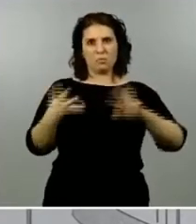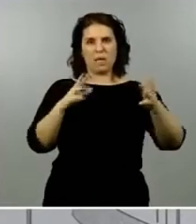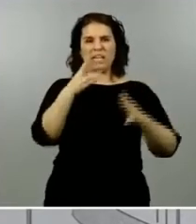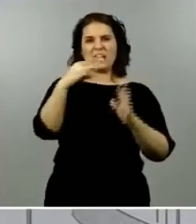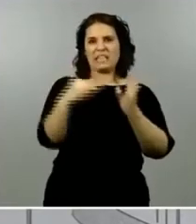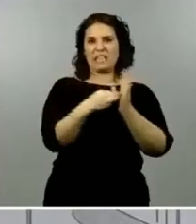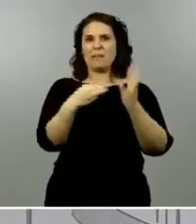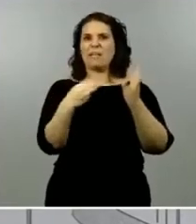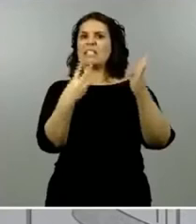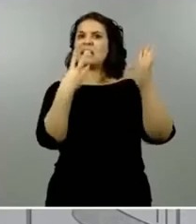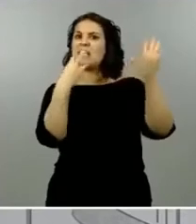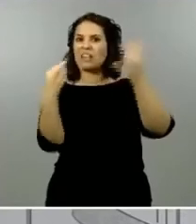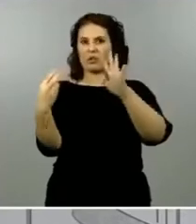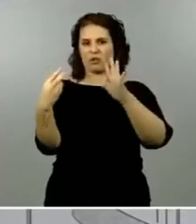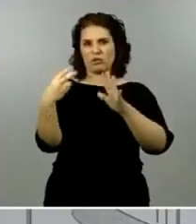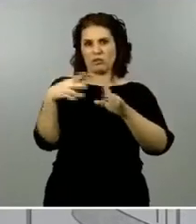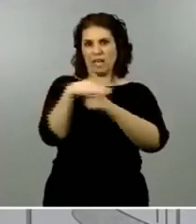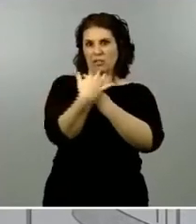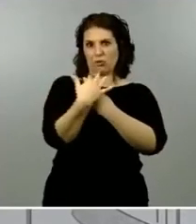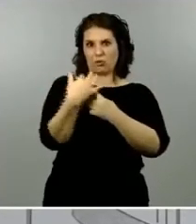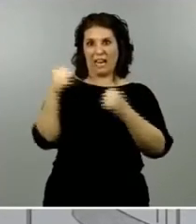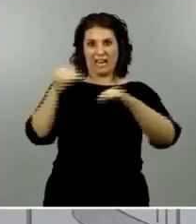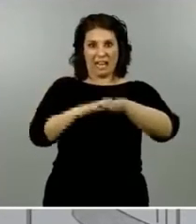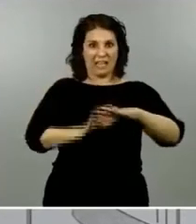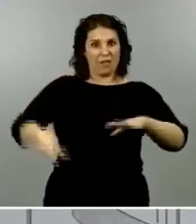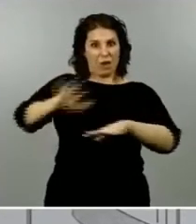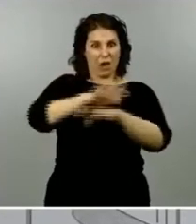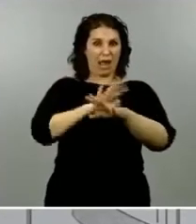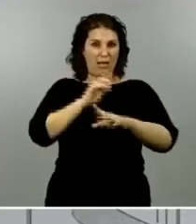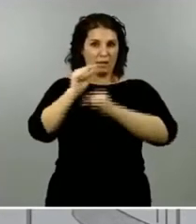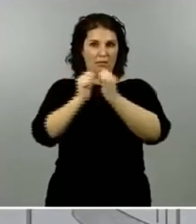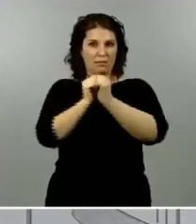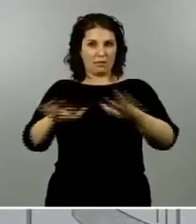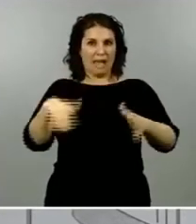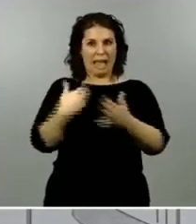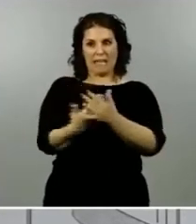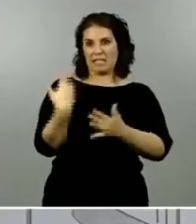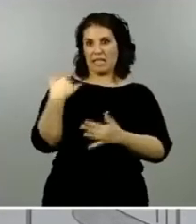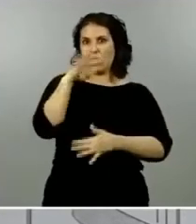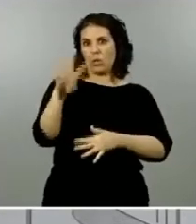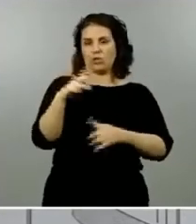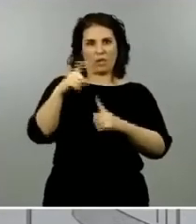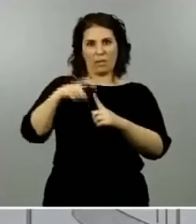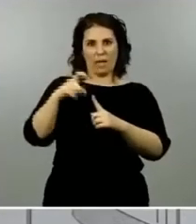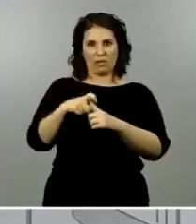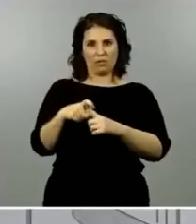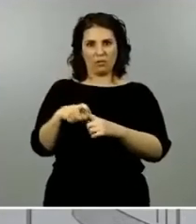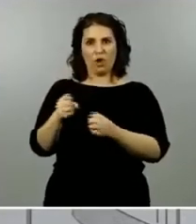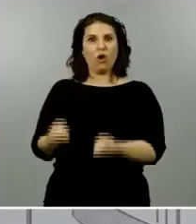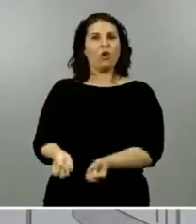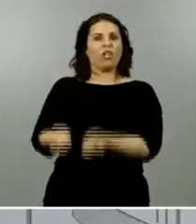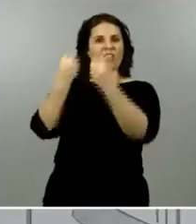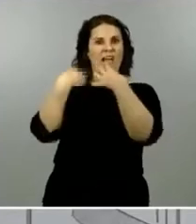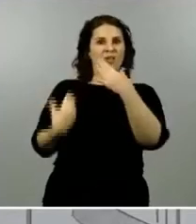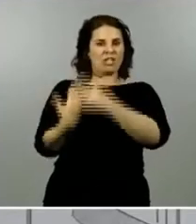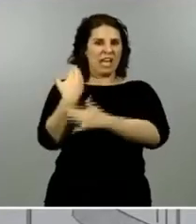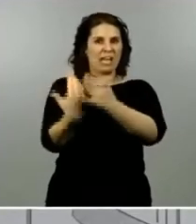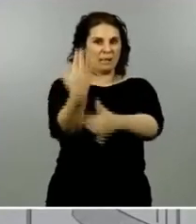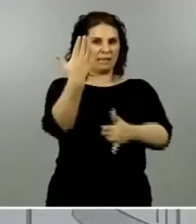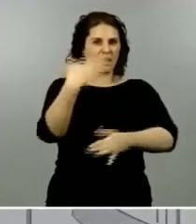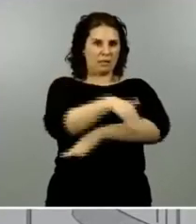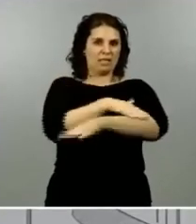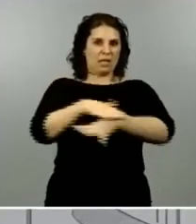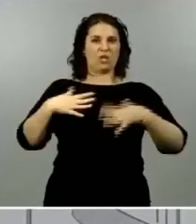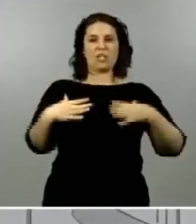Red Nacional de Vigilancia Epidemiológica se han producido hasta el 4 de mayo los datos son los notificados diariamente al Ministerio de Sanidad por las